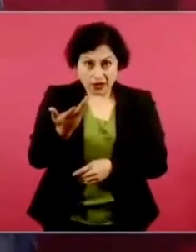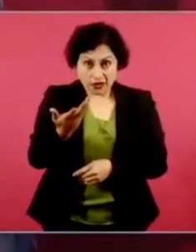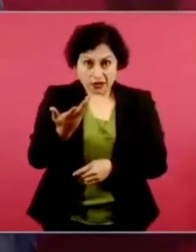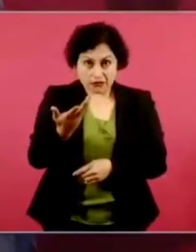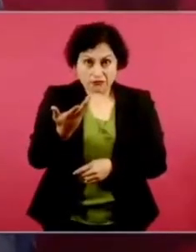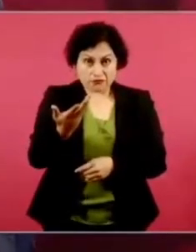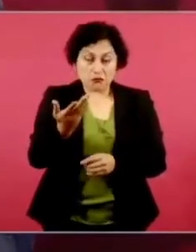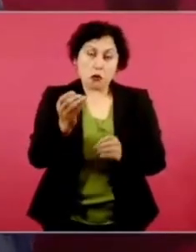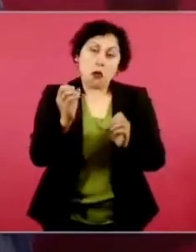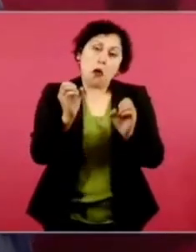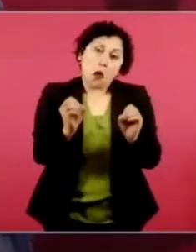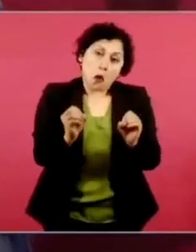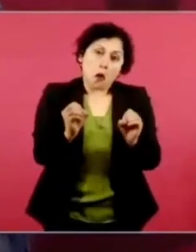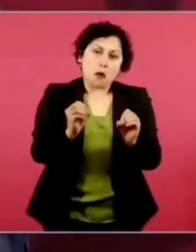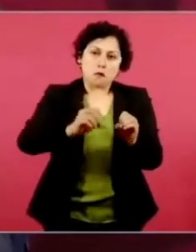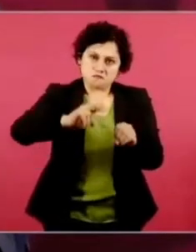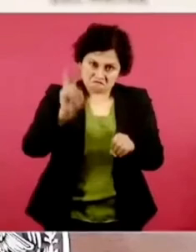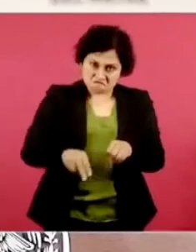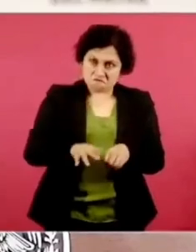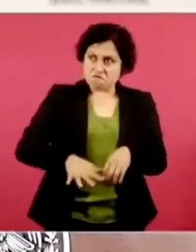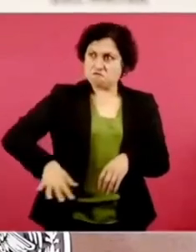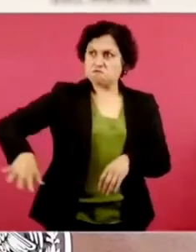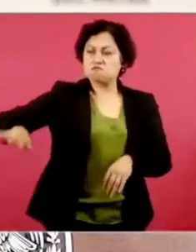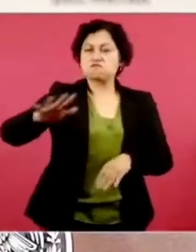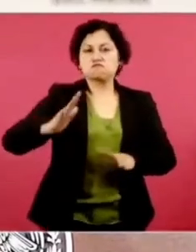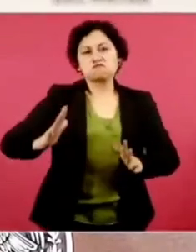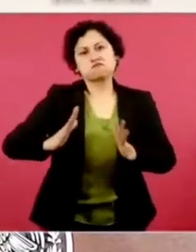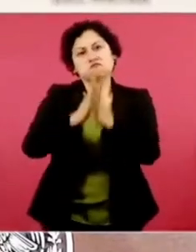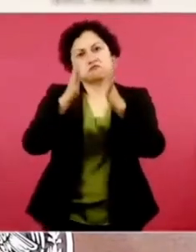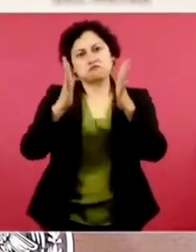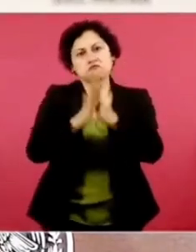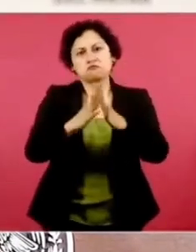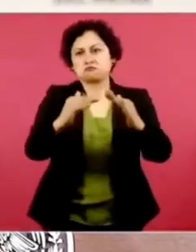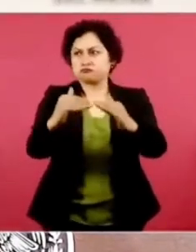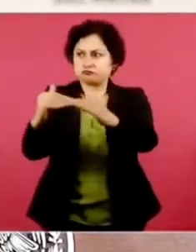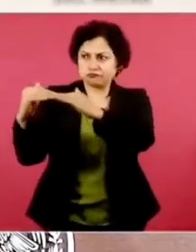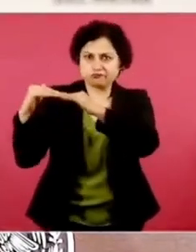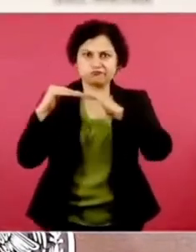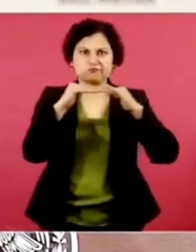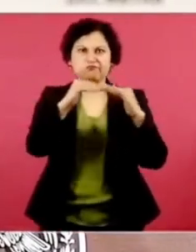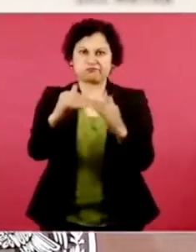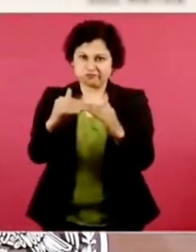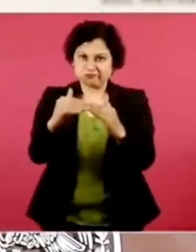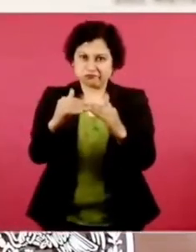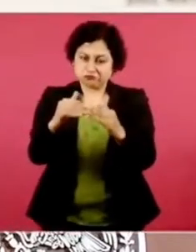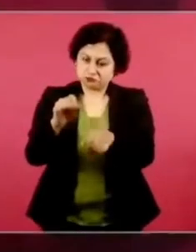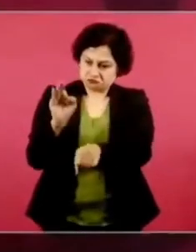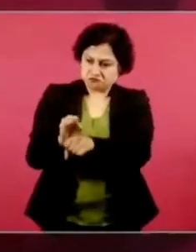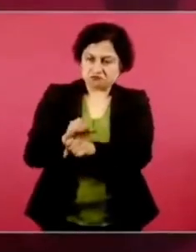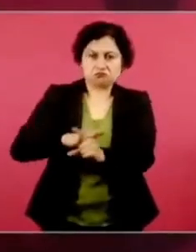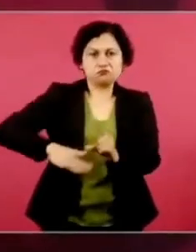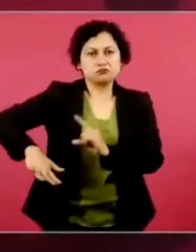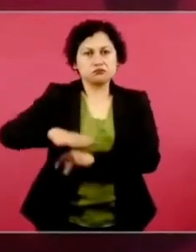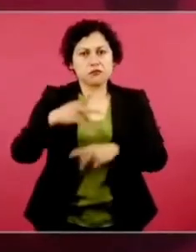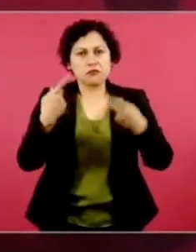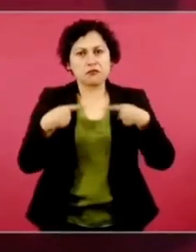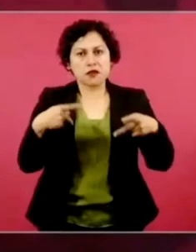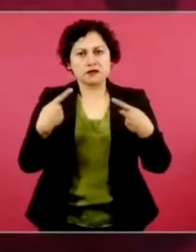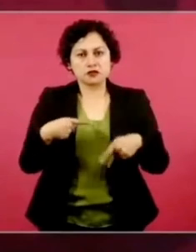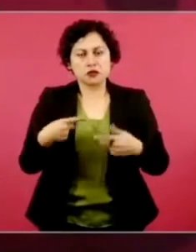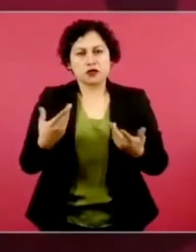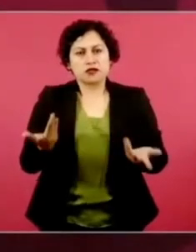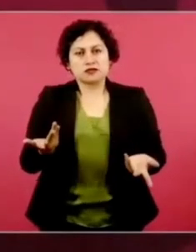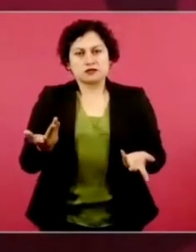democracia, un auténtico Estado de Derecho, en donde sea el pueblo, el que